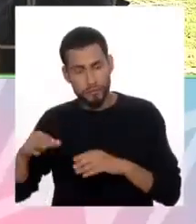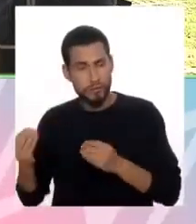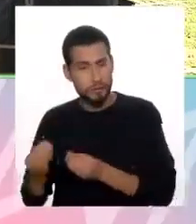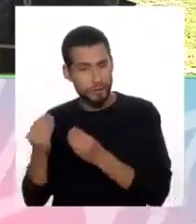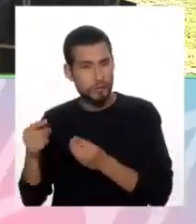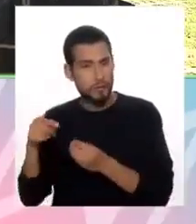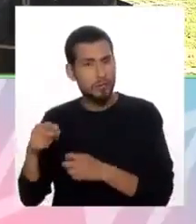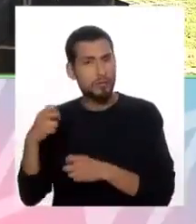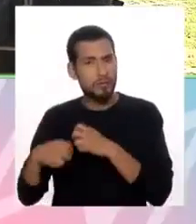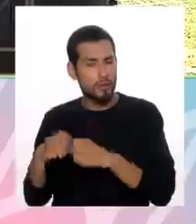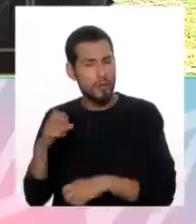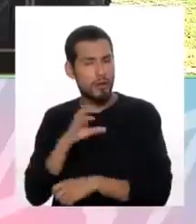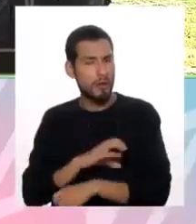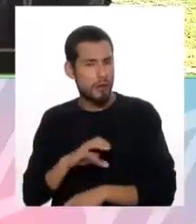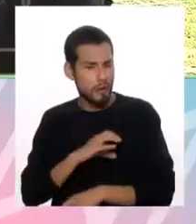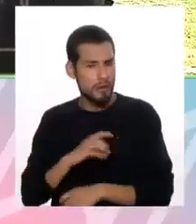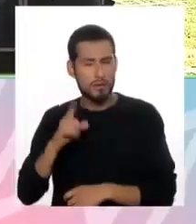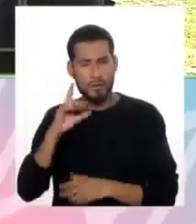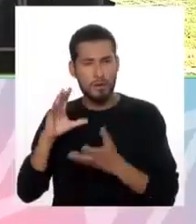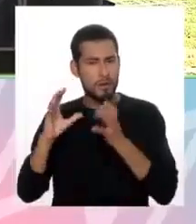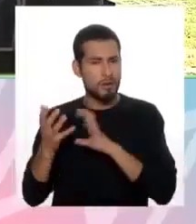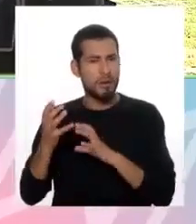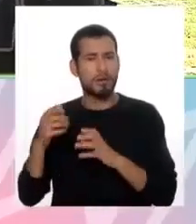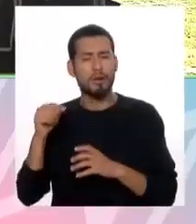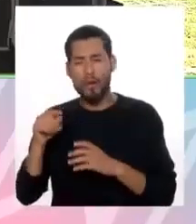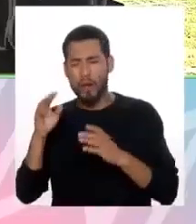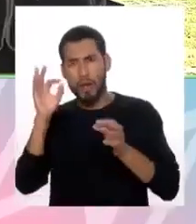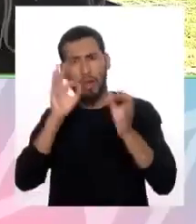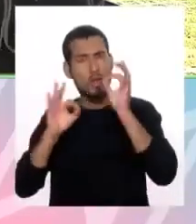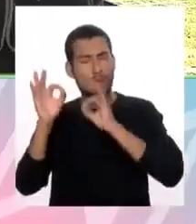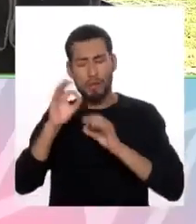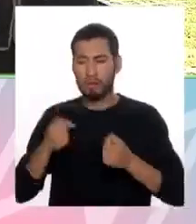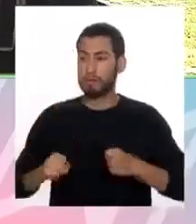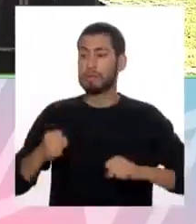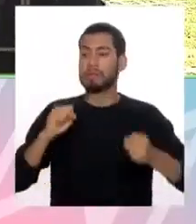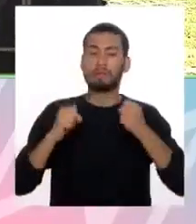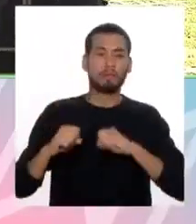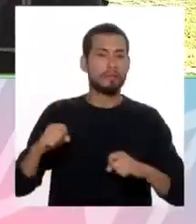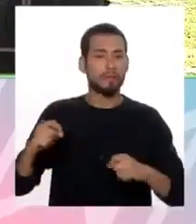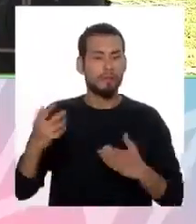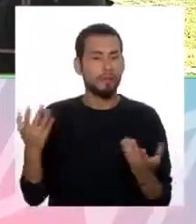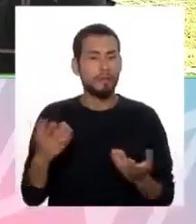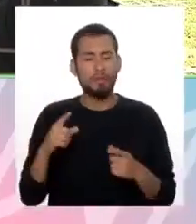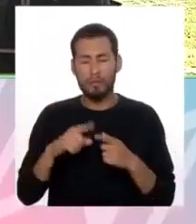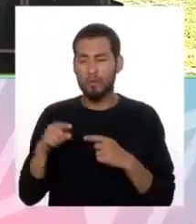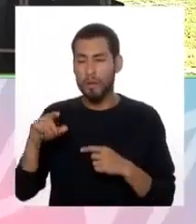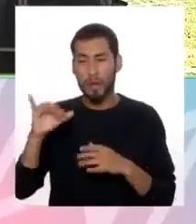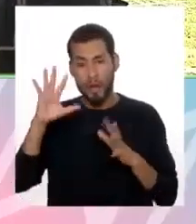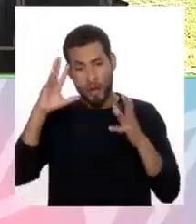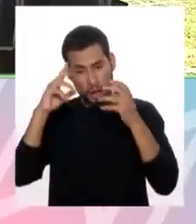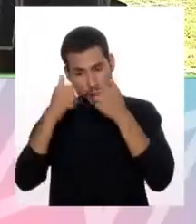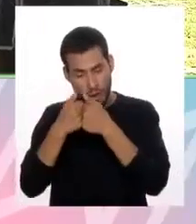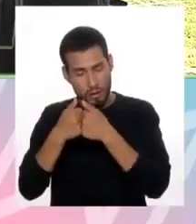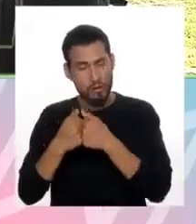adolescentes, problemas de conducta, trastornos de déficit de atención, hiperactividad, la condición de autismo, no,